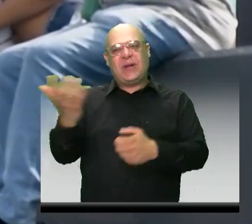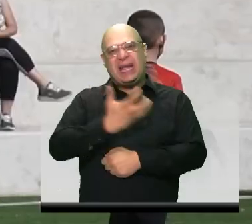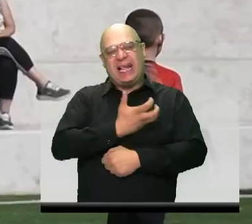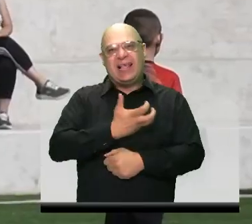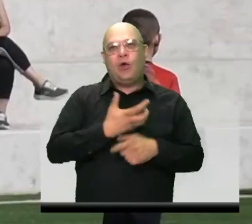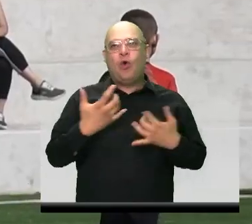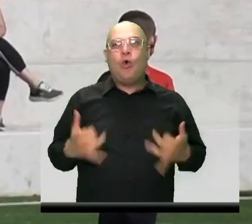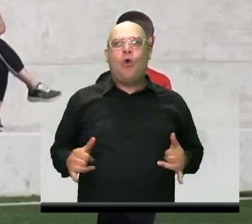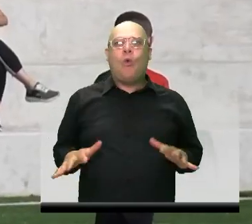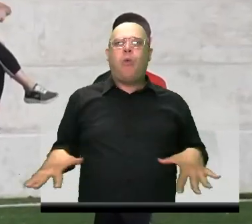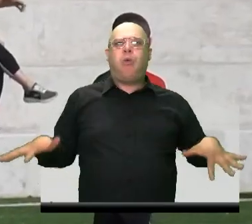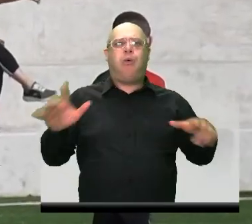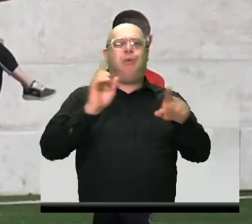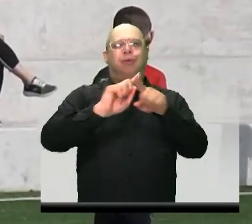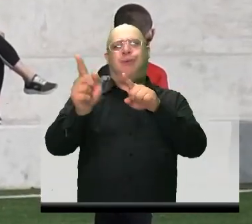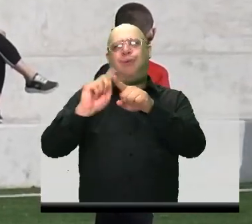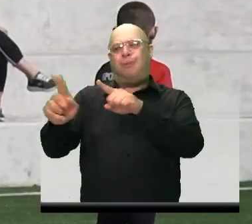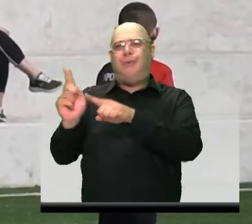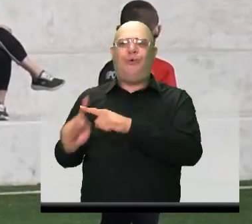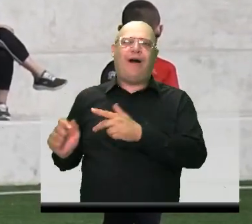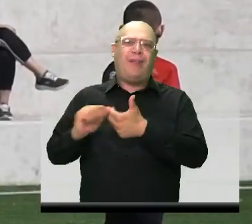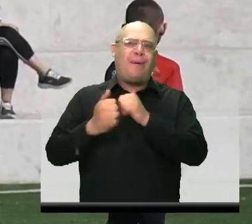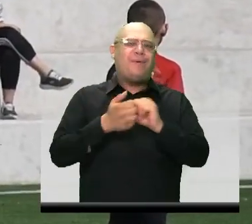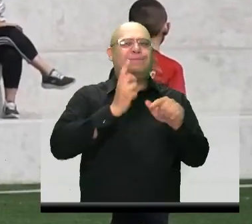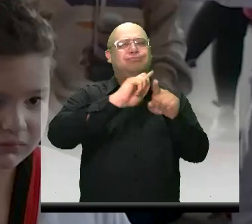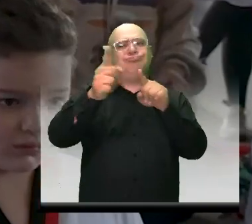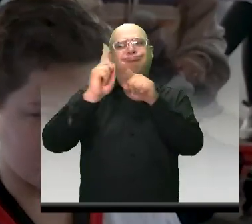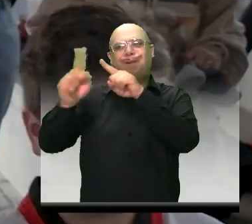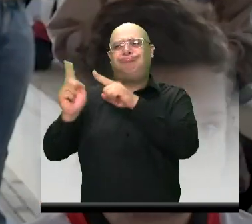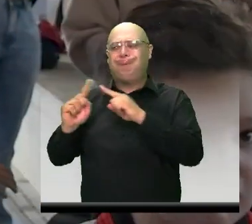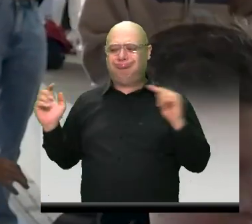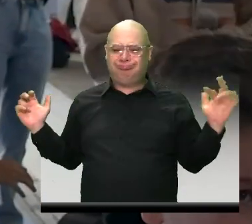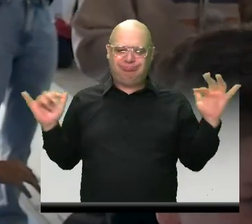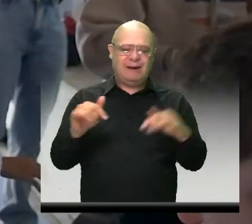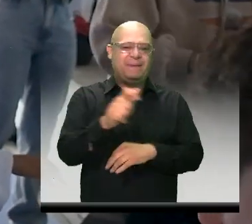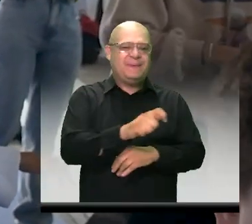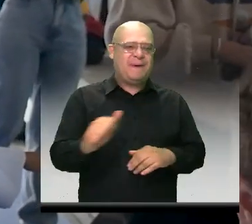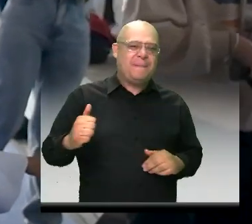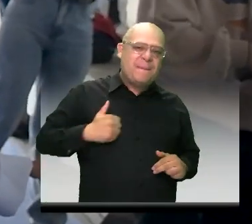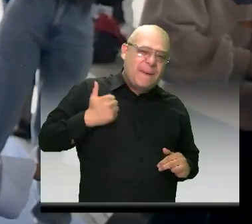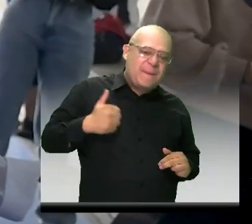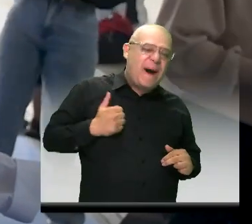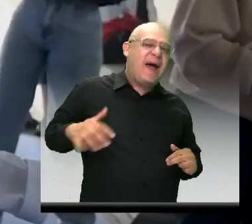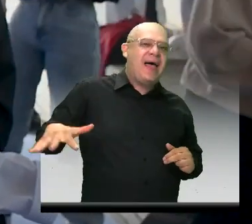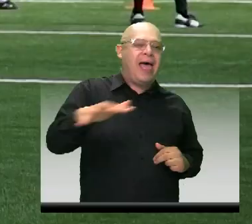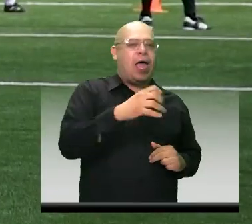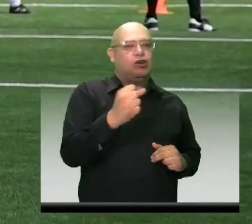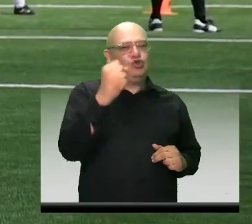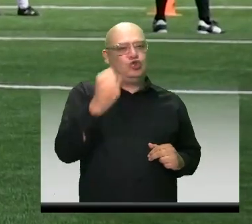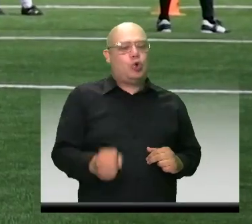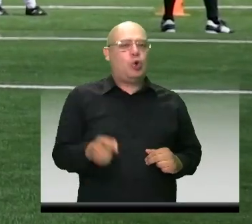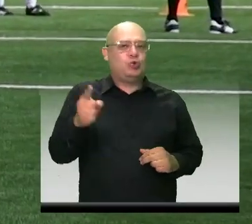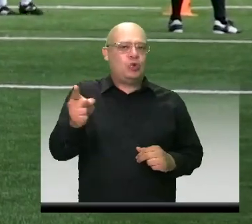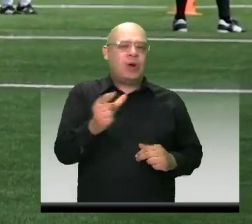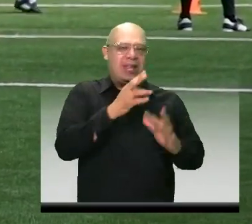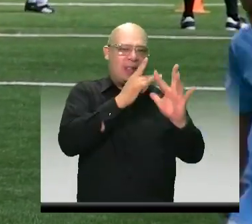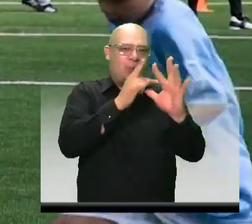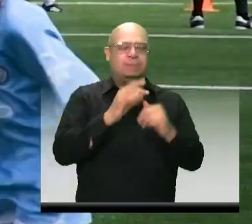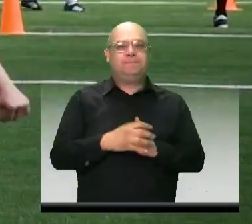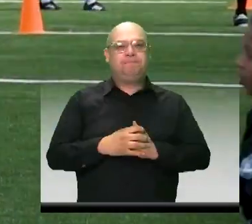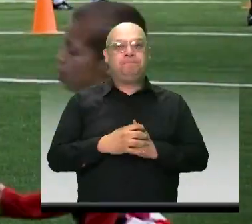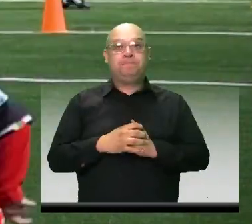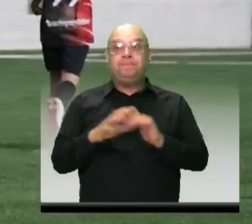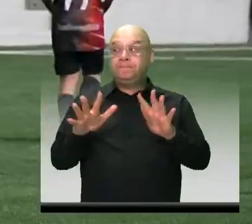un gran complejo deportivo que beneficiará a miles de personas en la zona sur de Itagüí. Este espacio de